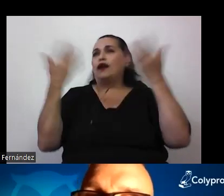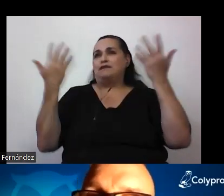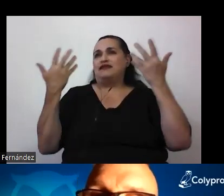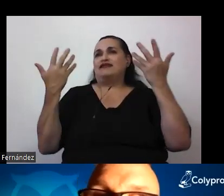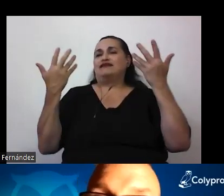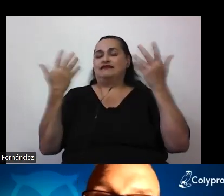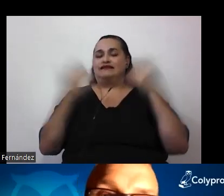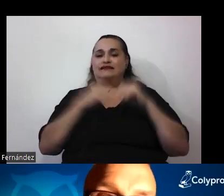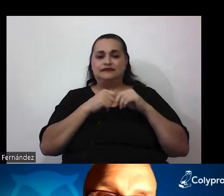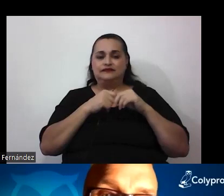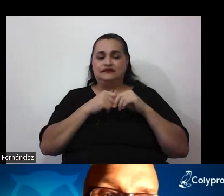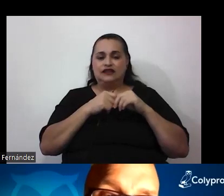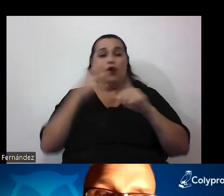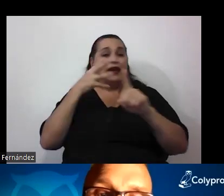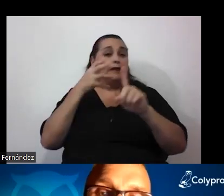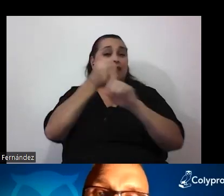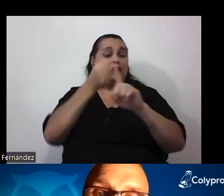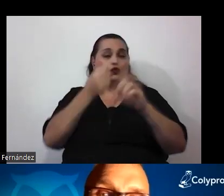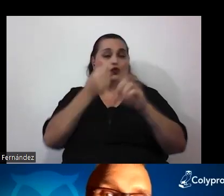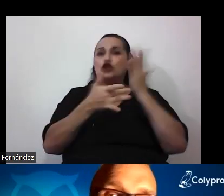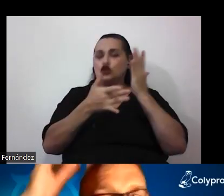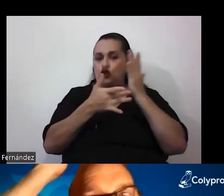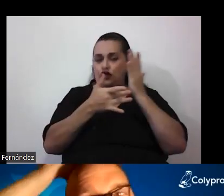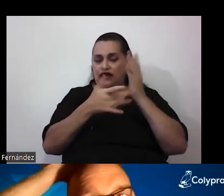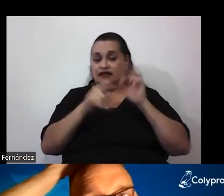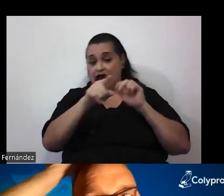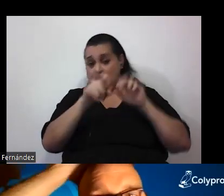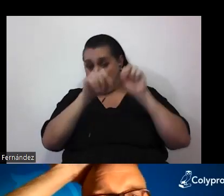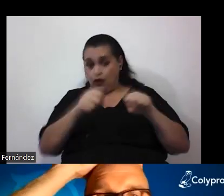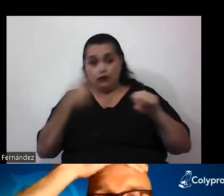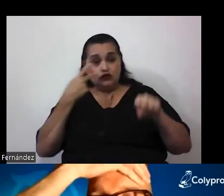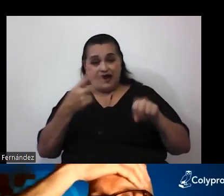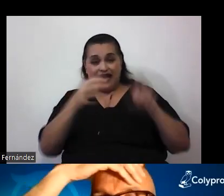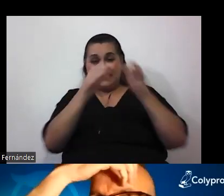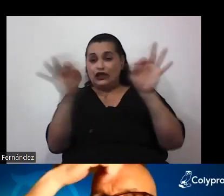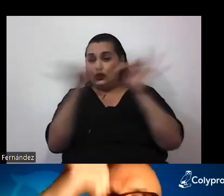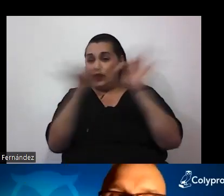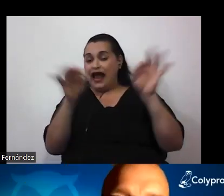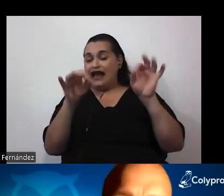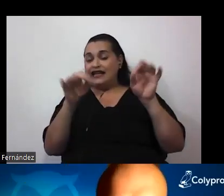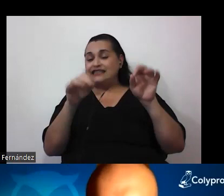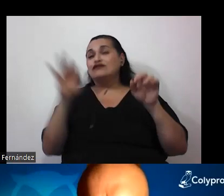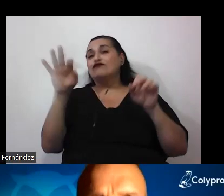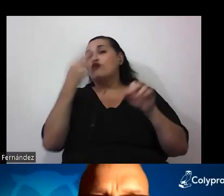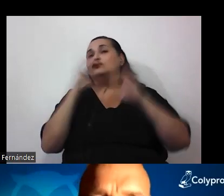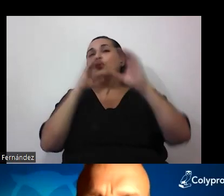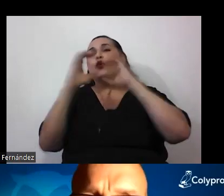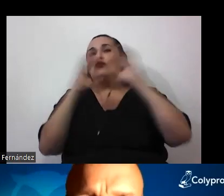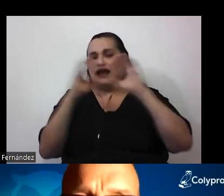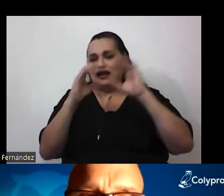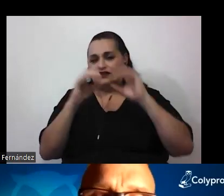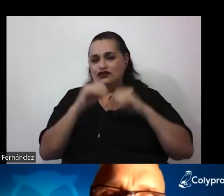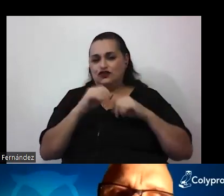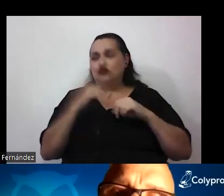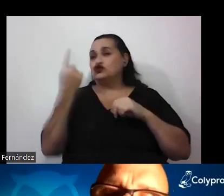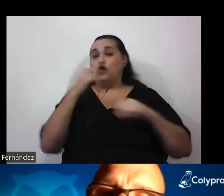y con el impacto de las tecnologías. Acá vemos algunos titulares de algunos medios de comunicación, en este caso, bueno, no solo de Argentina,